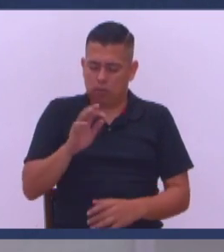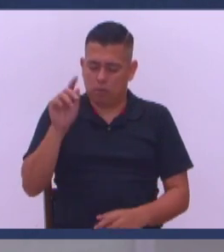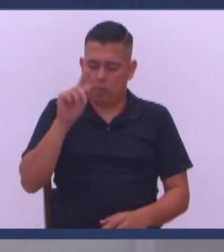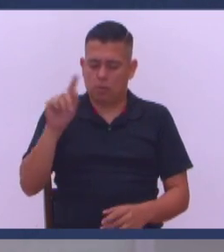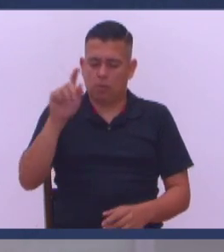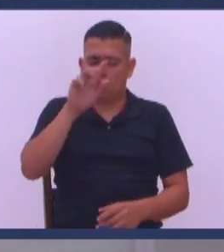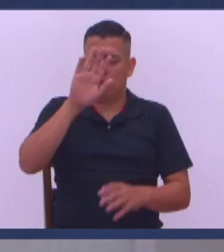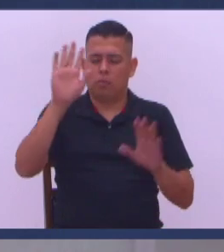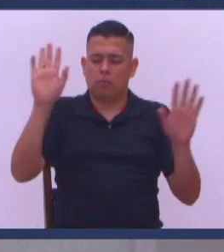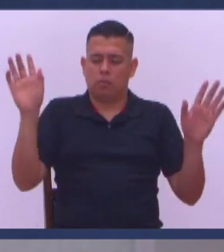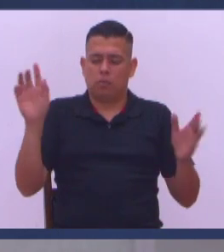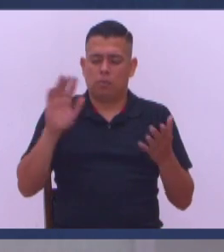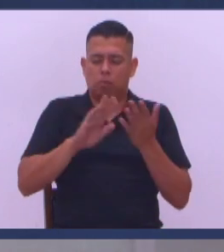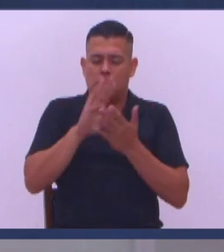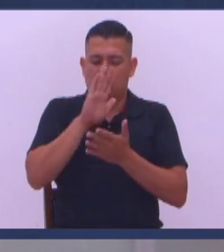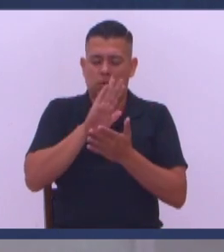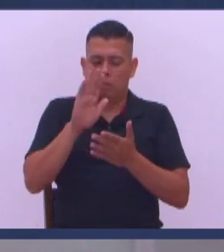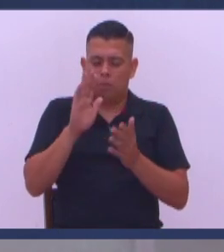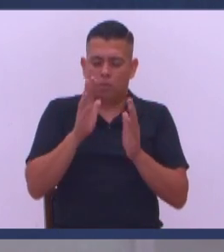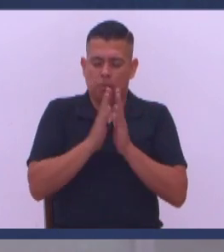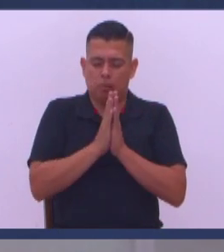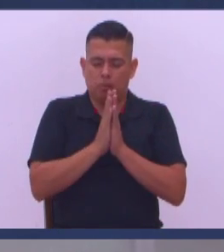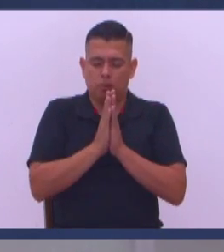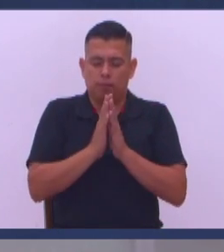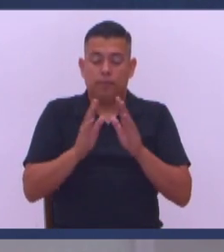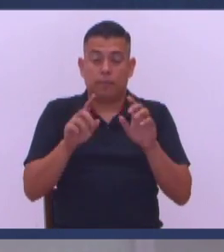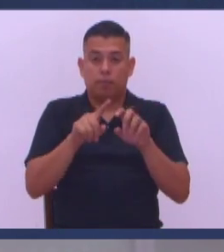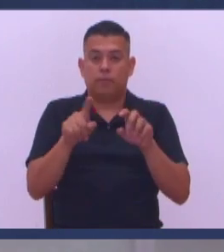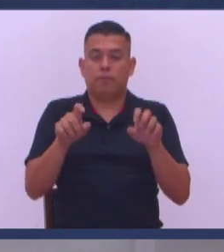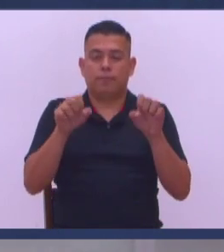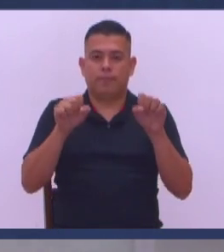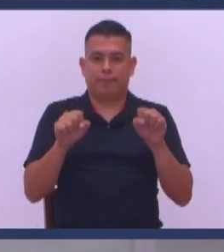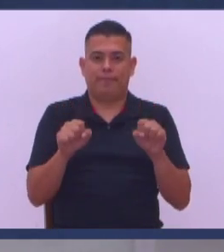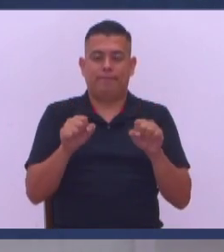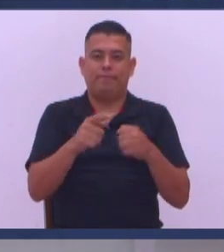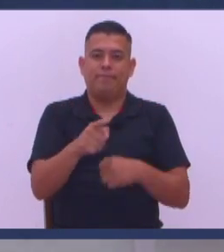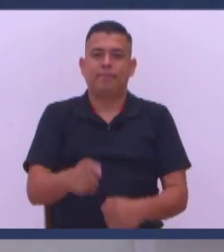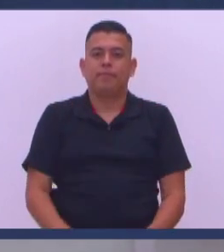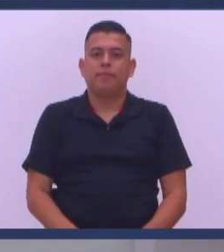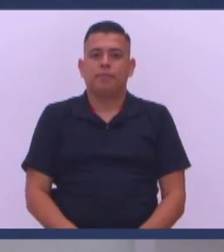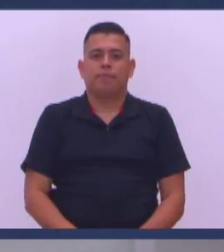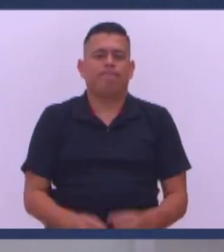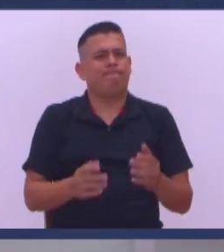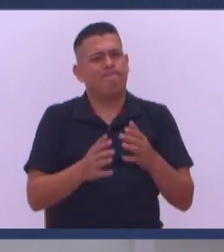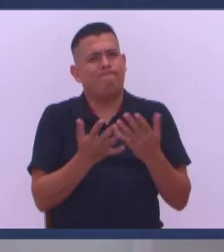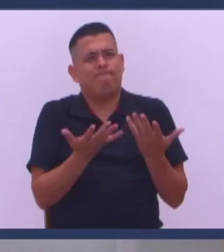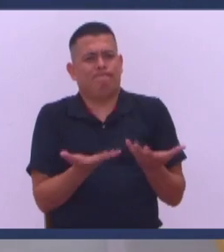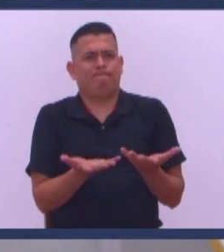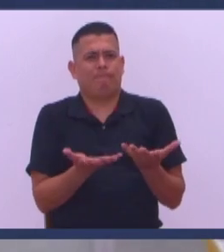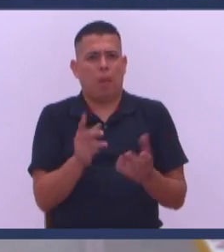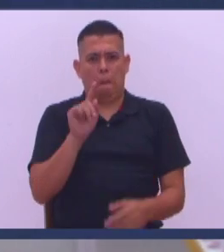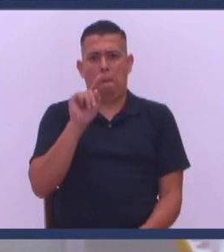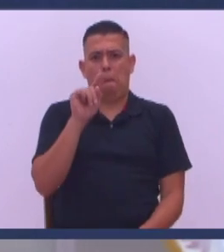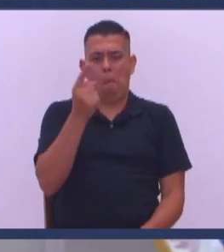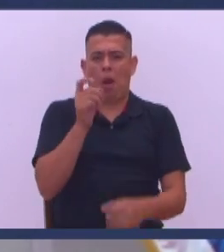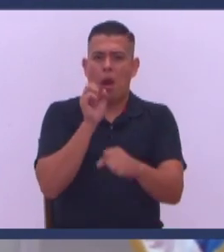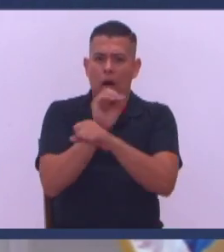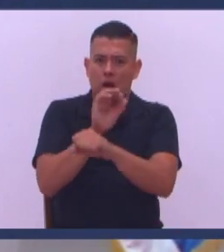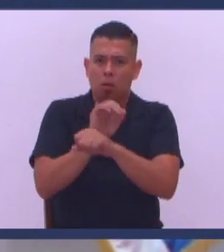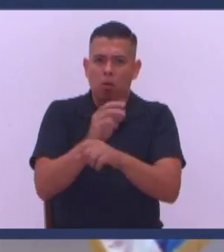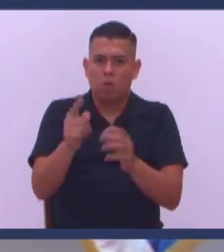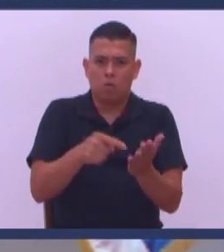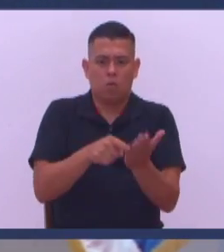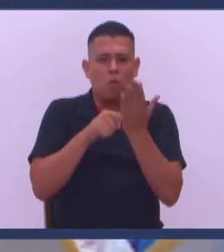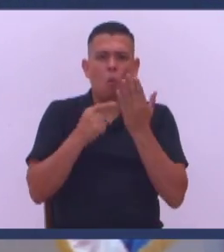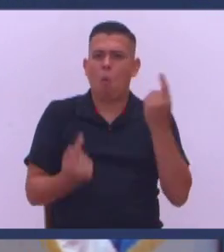En el nombre del Padre Y con el Espíritu Santo Y de la Iglesia Dice Amén Pueden sentarse amigos y hermanos Es curioso como la primera recomendación